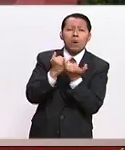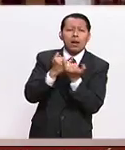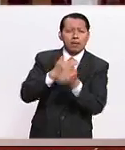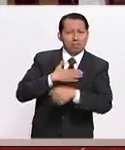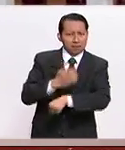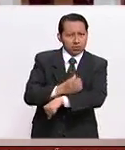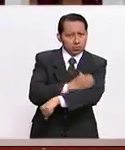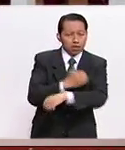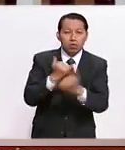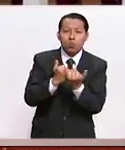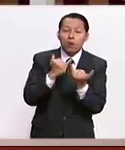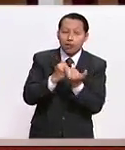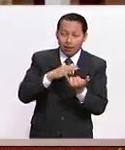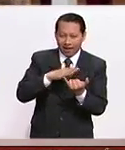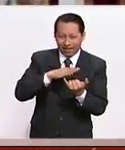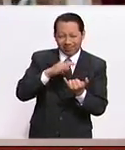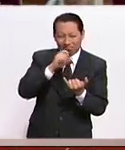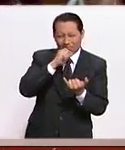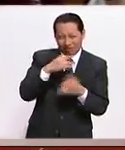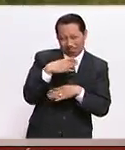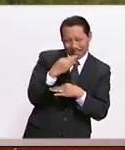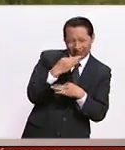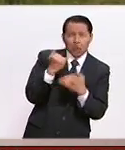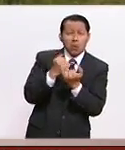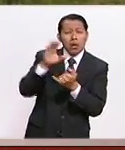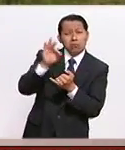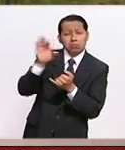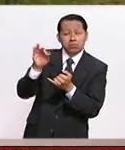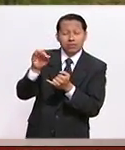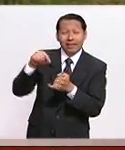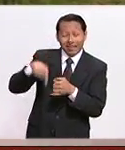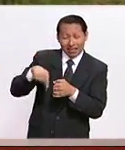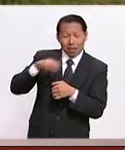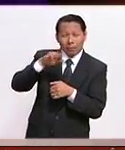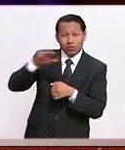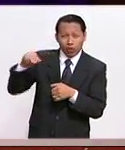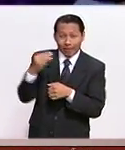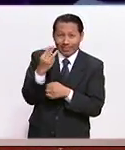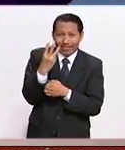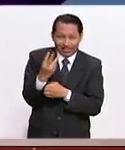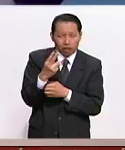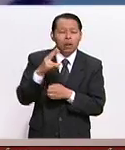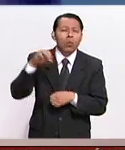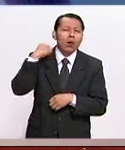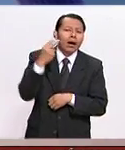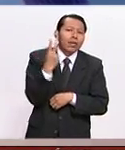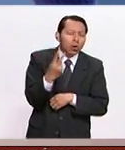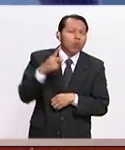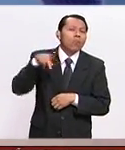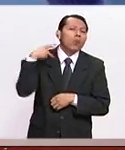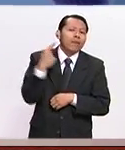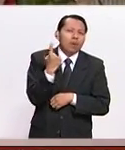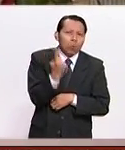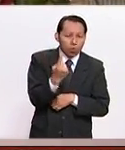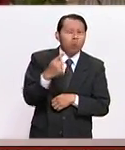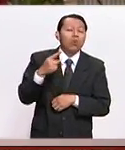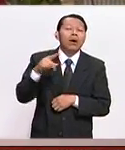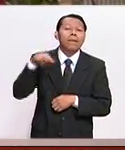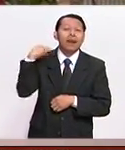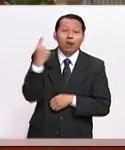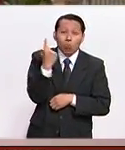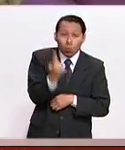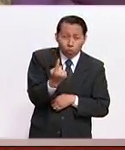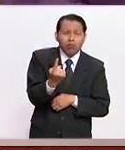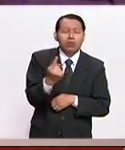compañeros finalistas, ya que somos tres de Michoacán, dos de Oaxaca, una de Puebla, una de Veracruz y una de